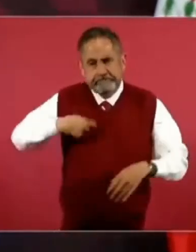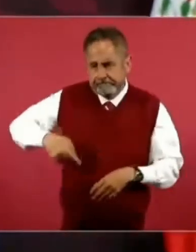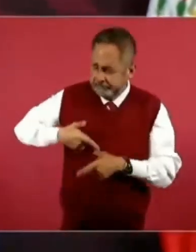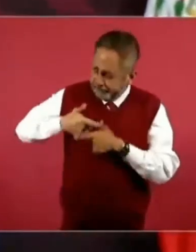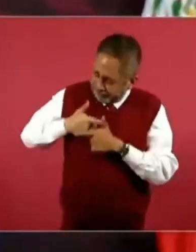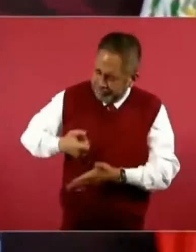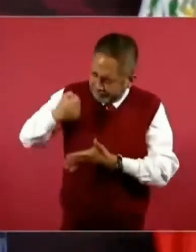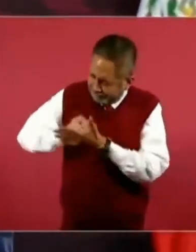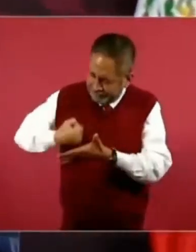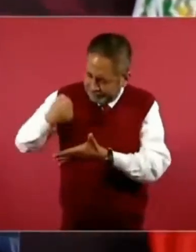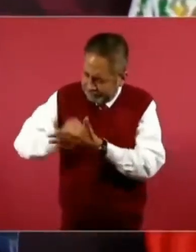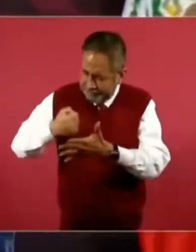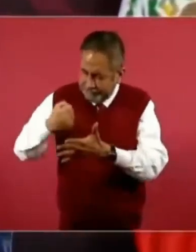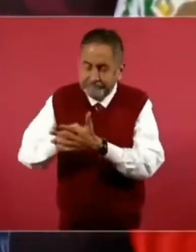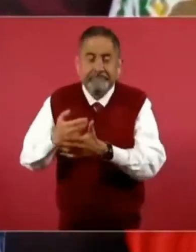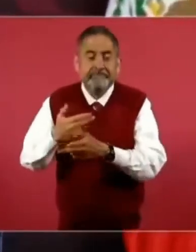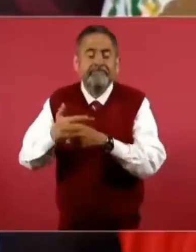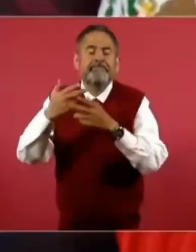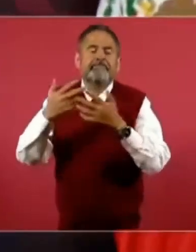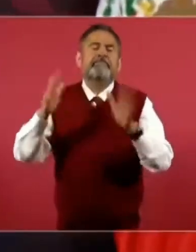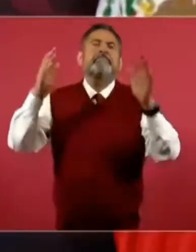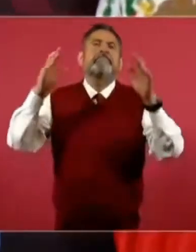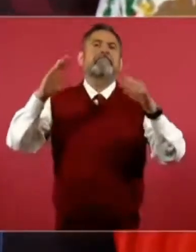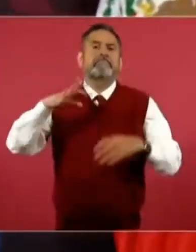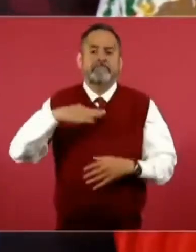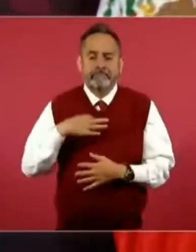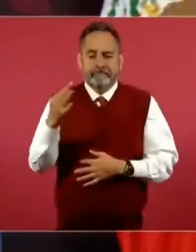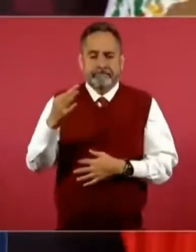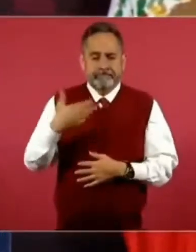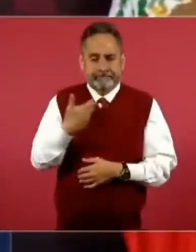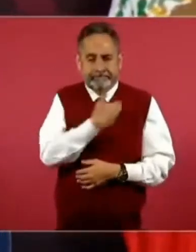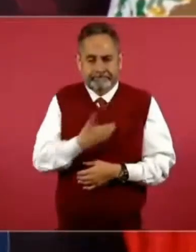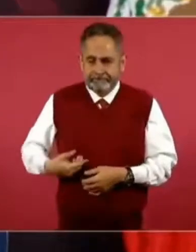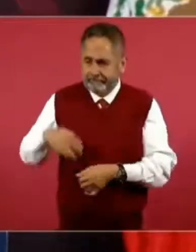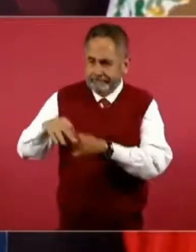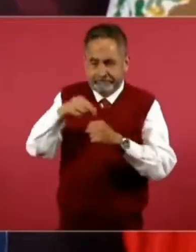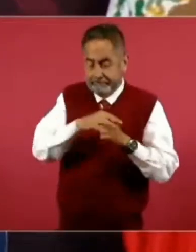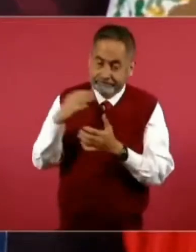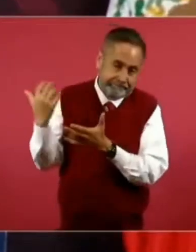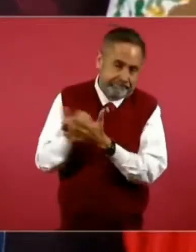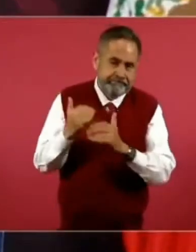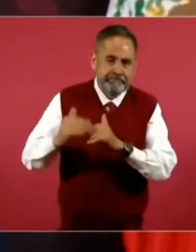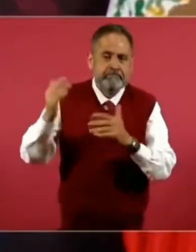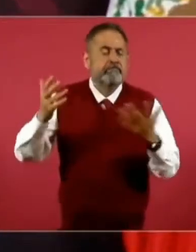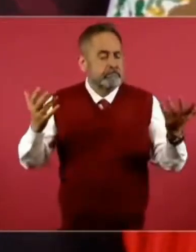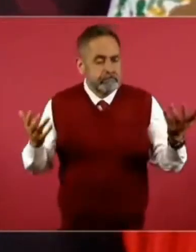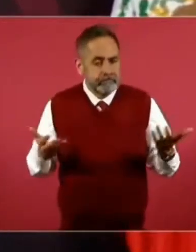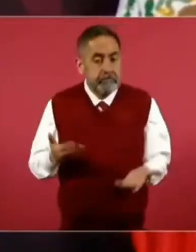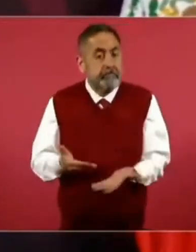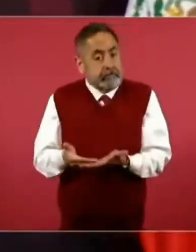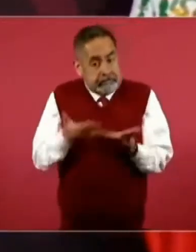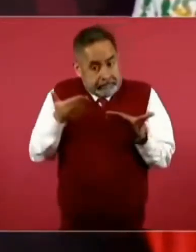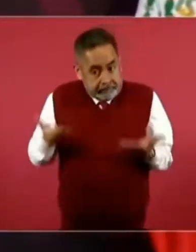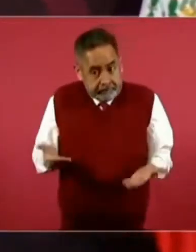se logra el cambio y ahora el pueblo decide